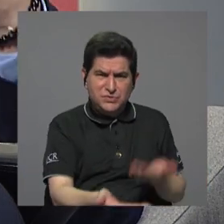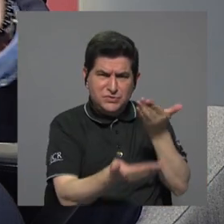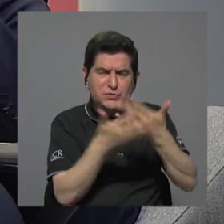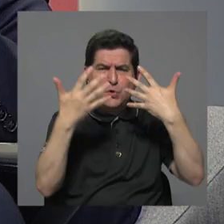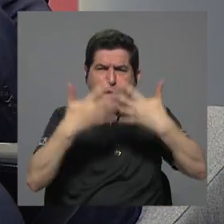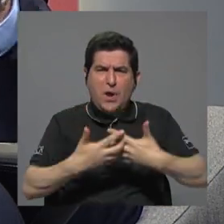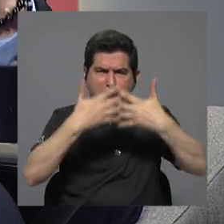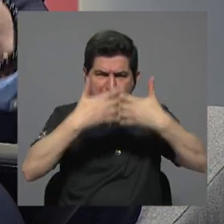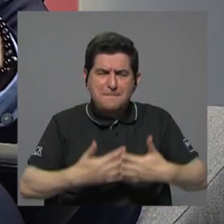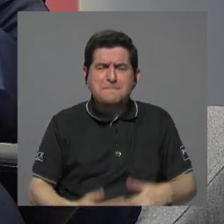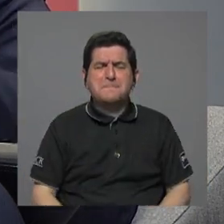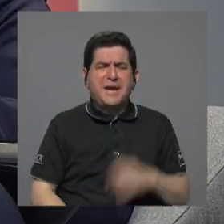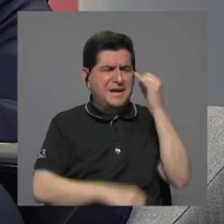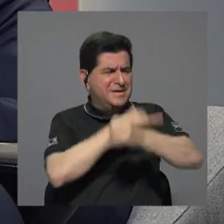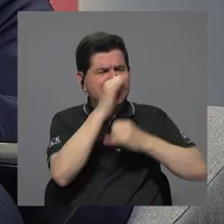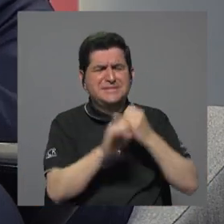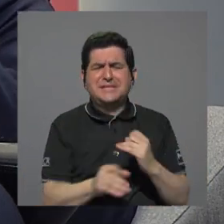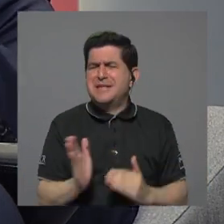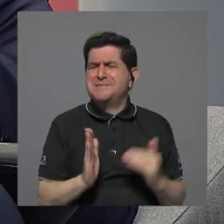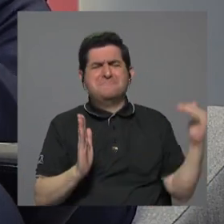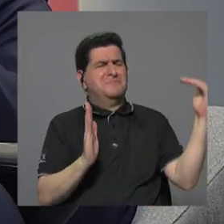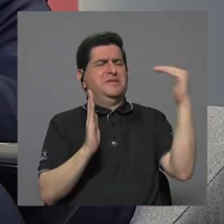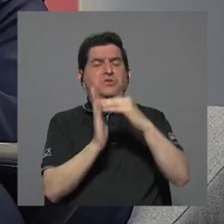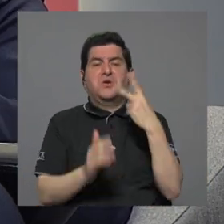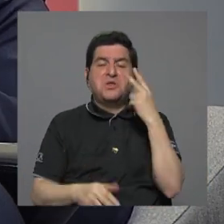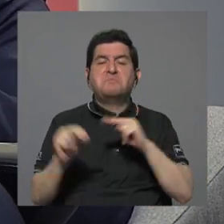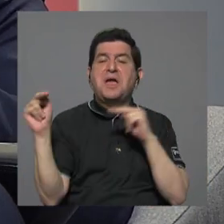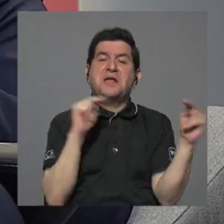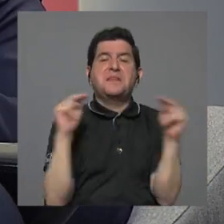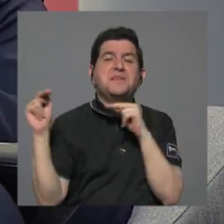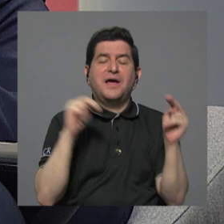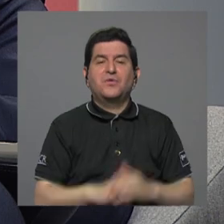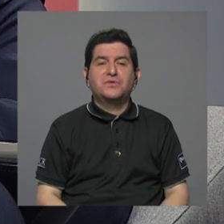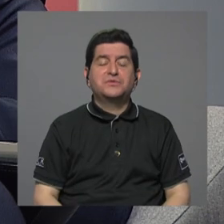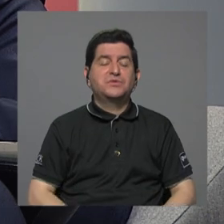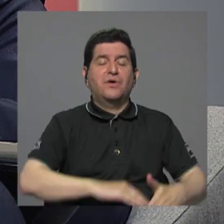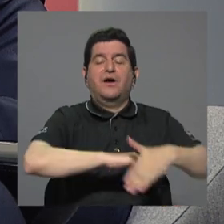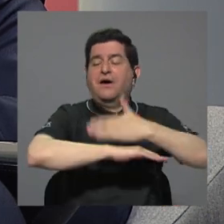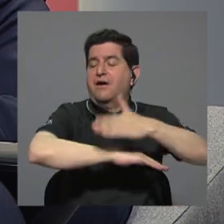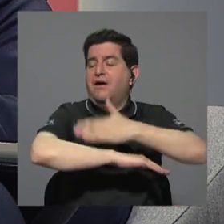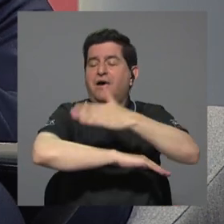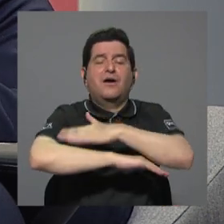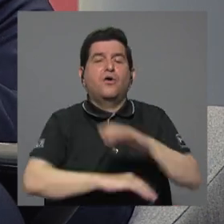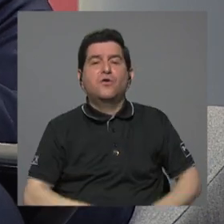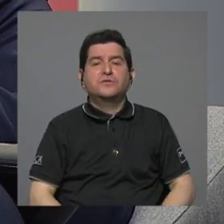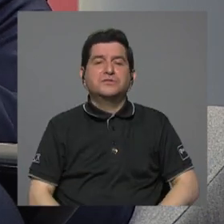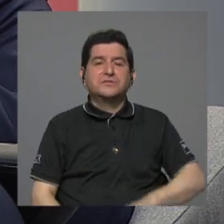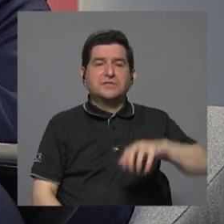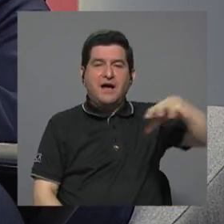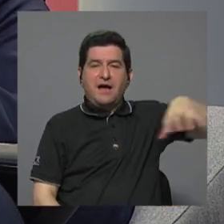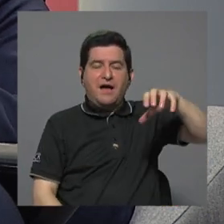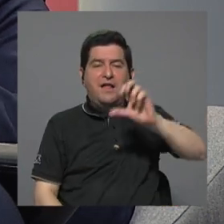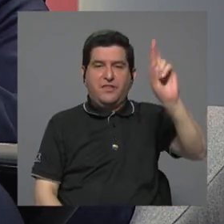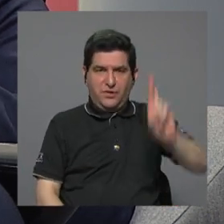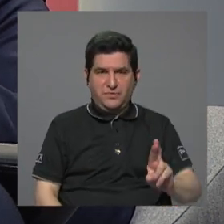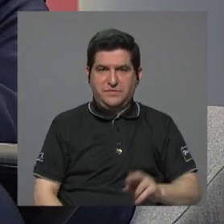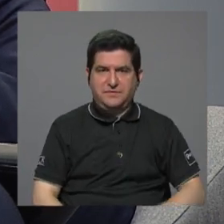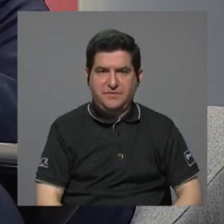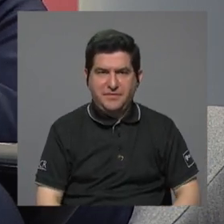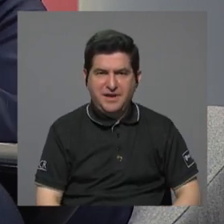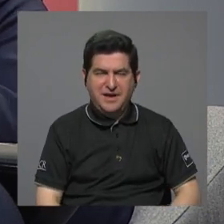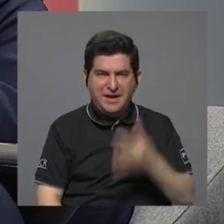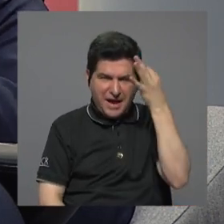internacional, multimega millonaria, que simplemente ve como un negocio la costa atlántica de Costa Rica. Yo creo que hubo mucha